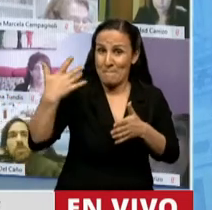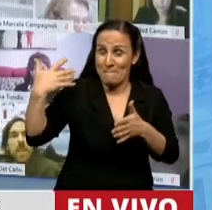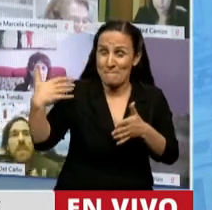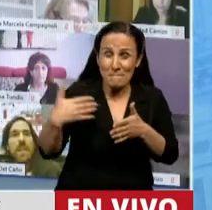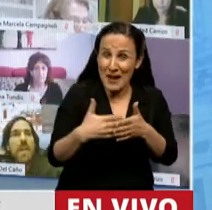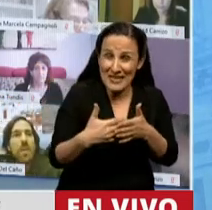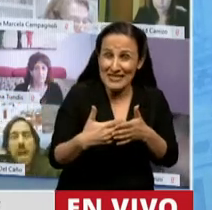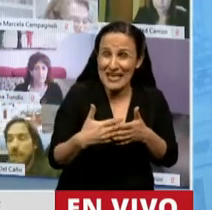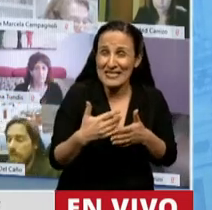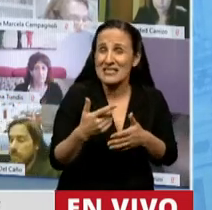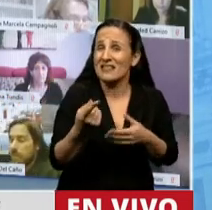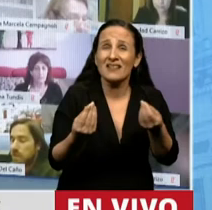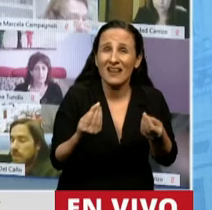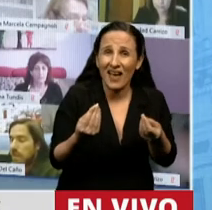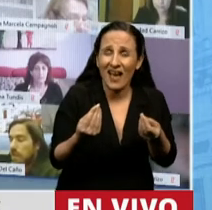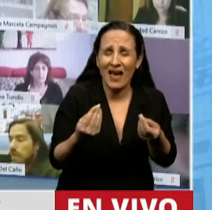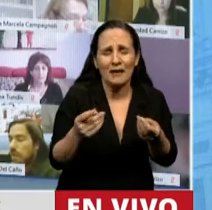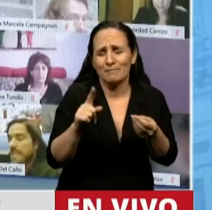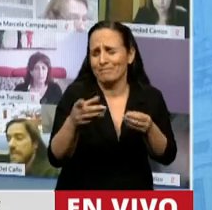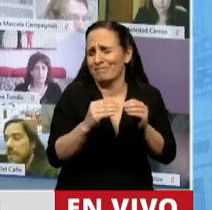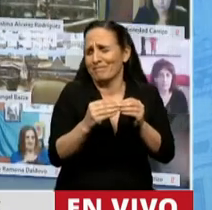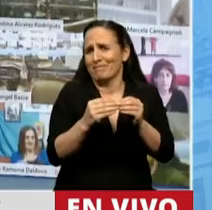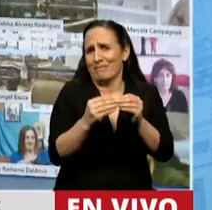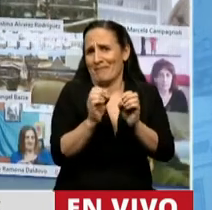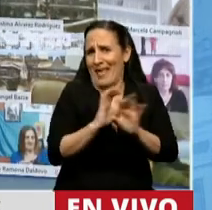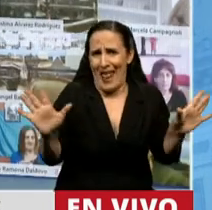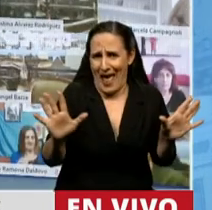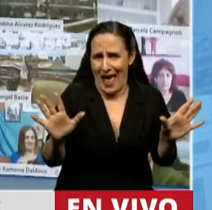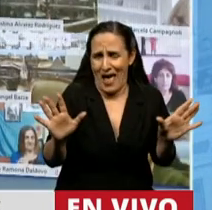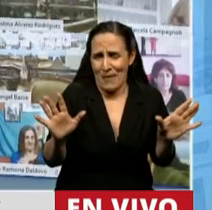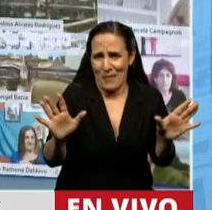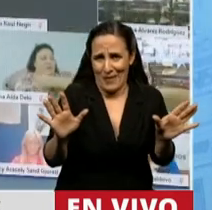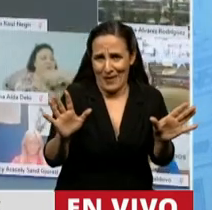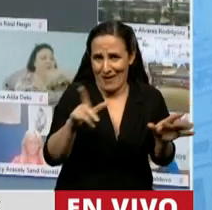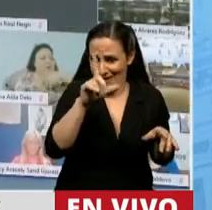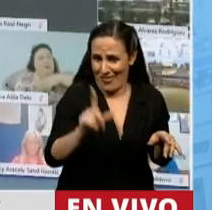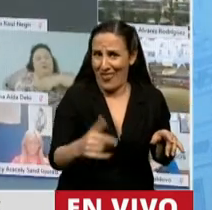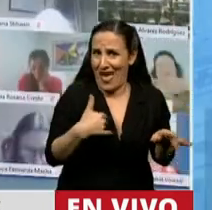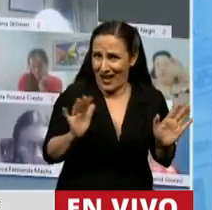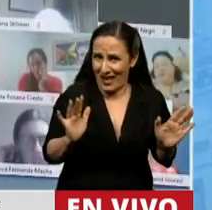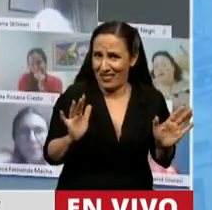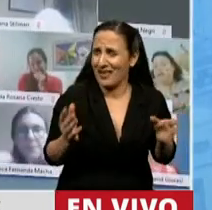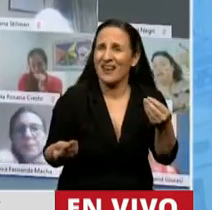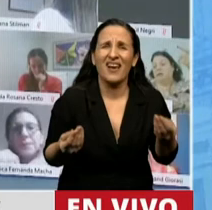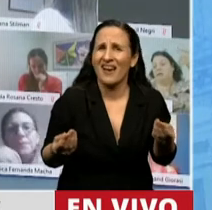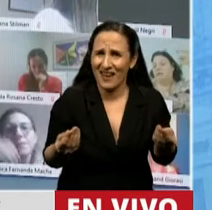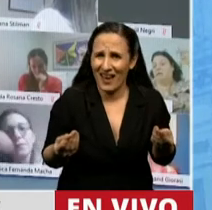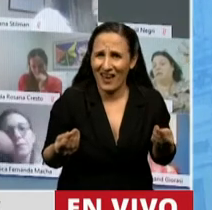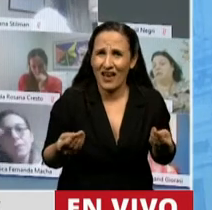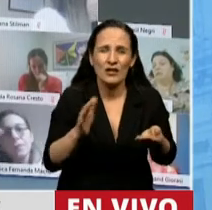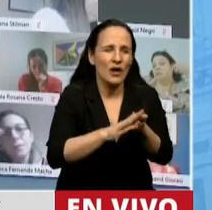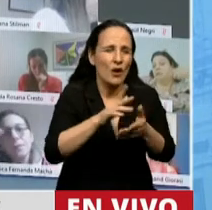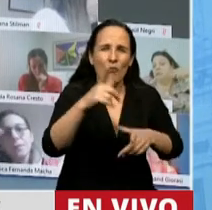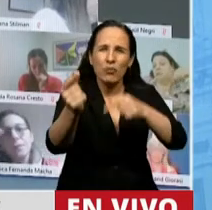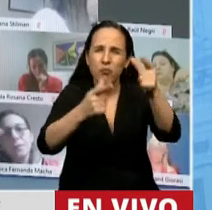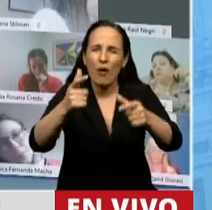drama que se vive en gran parte del país con la destrucción y la quema de humedales